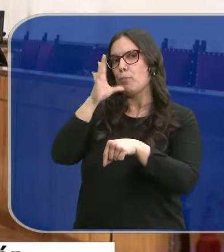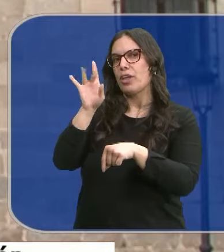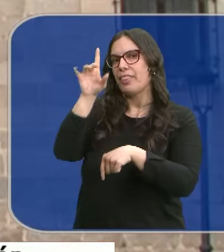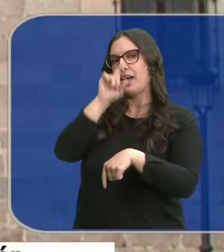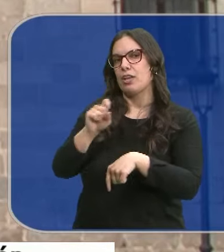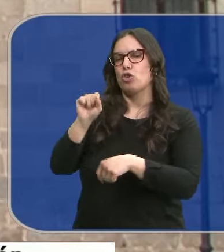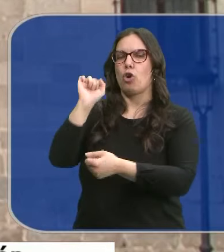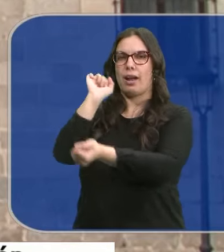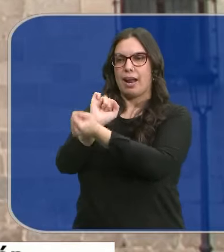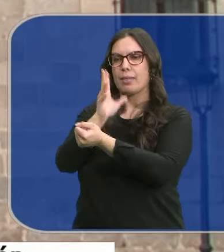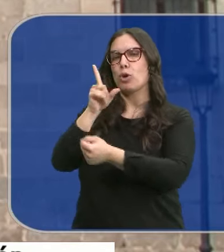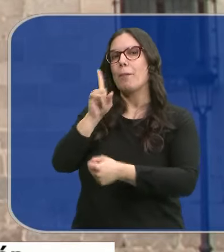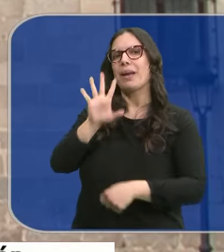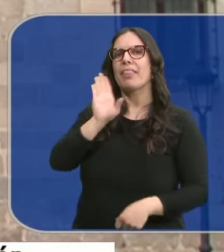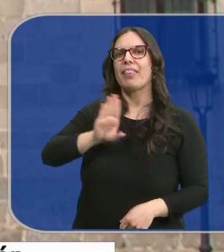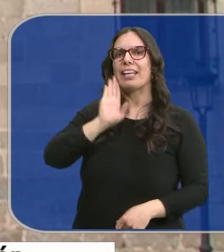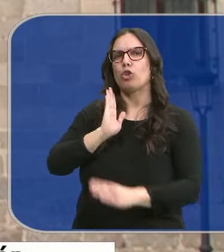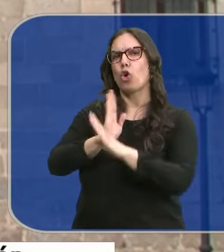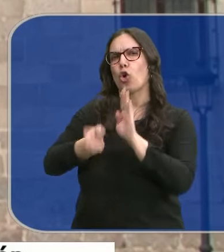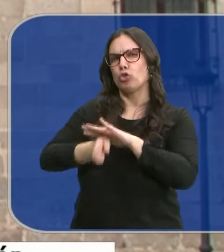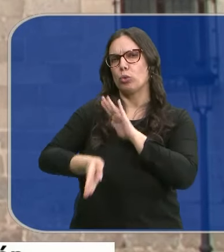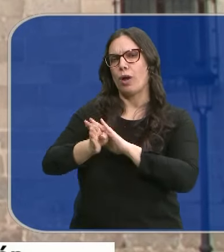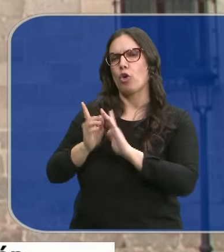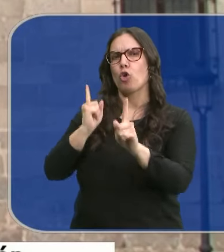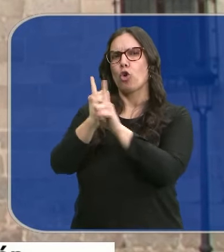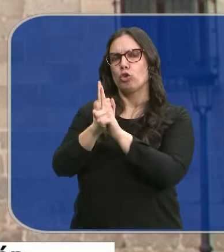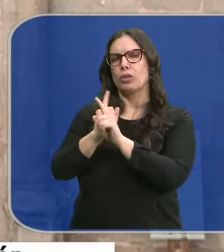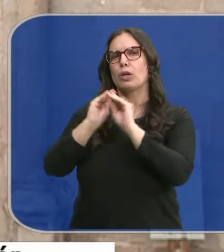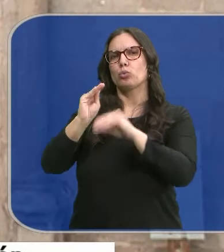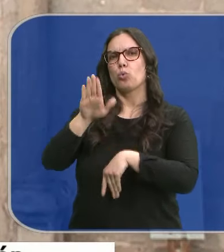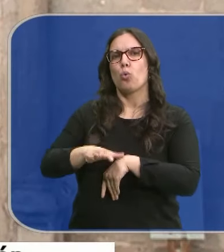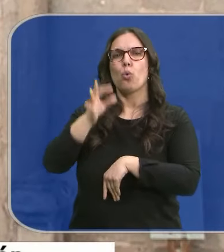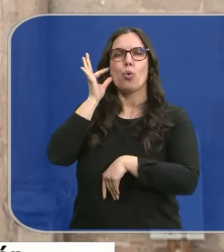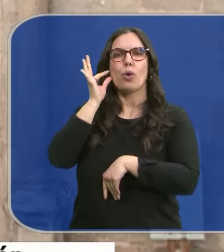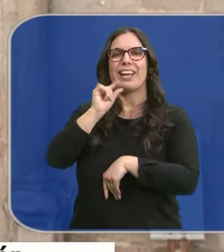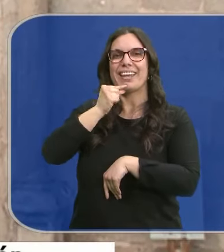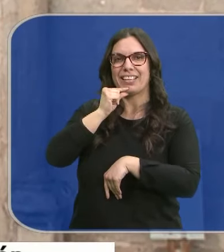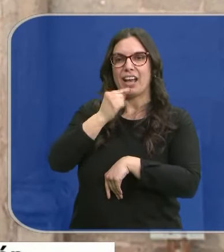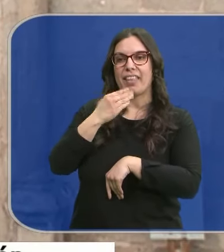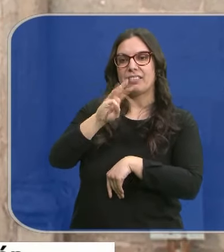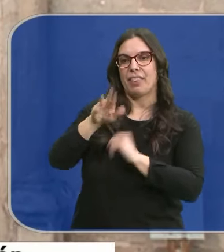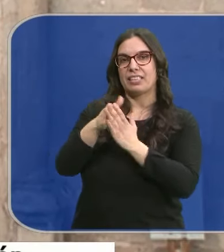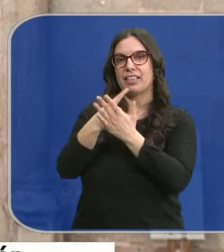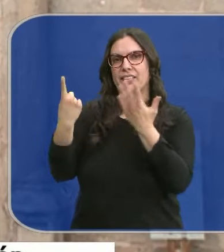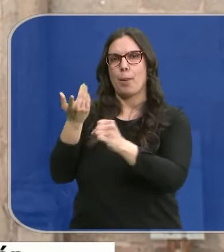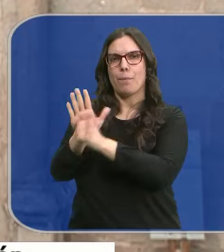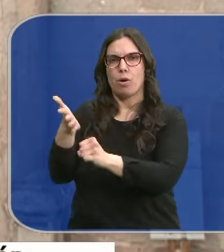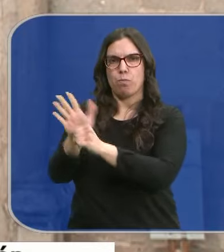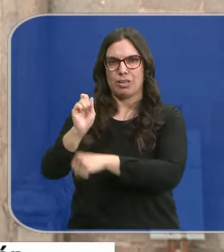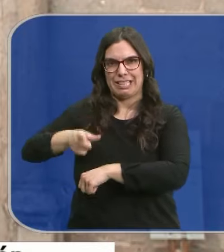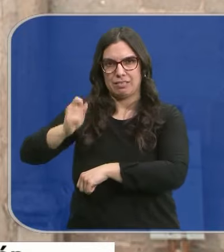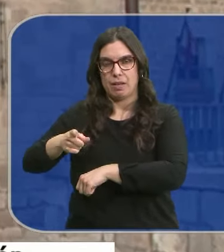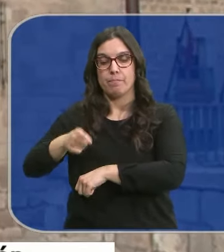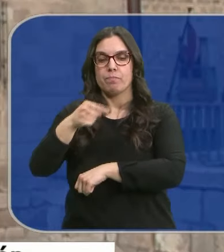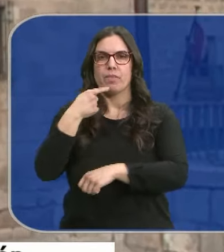por considerarle autor de un delito continuado de violación sobre su nieta. Desde que ésta tenía 13 años y hasta los 16. Asimismo eleva la